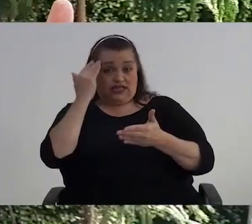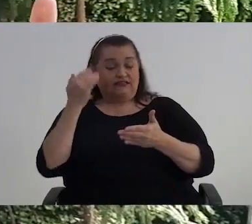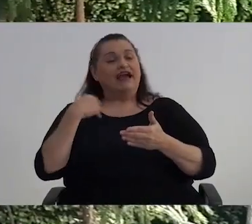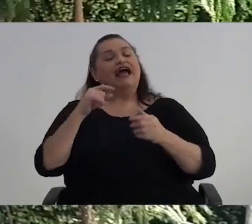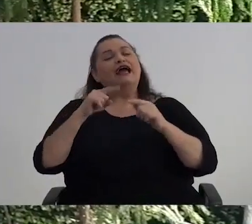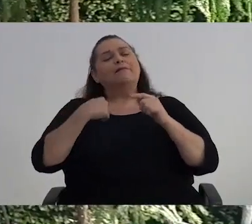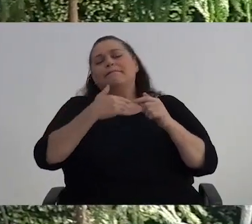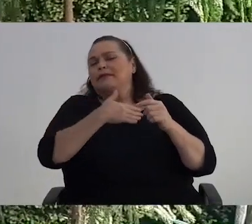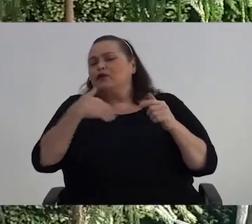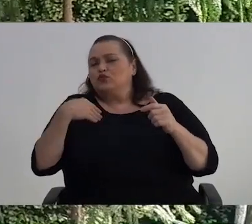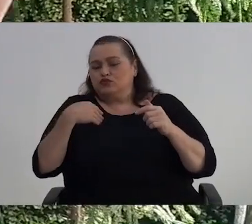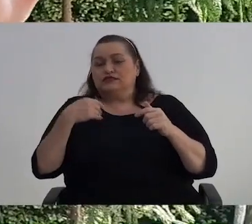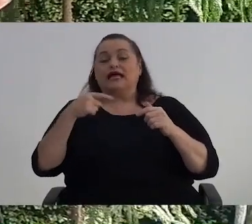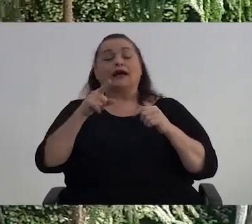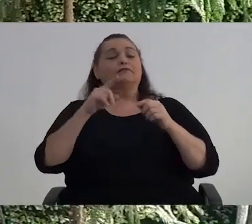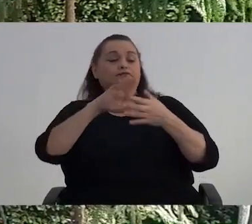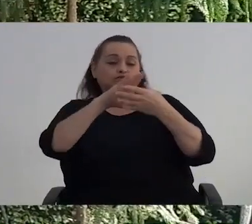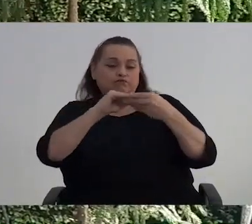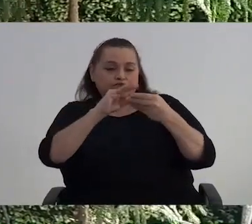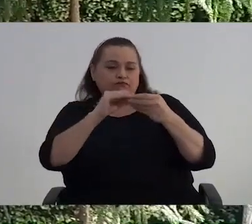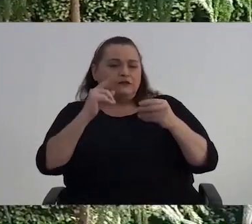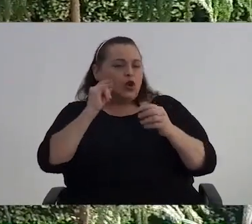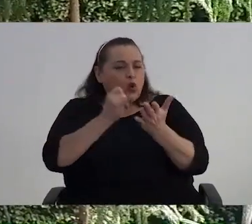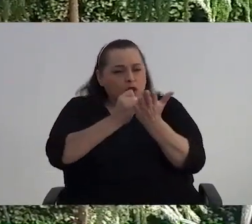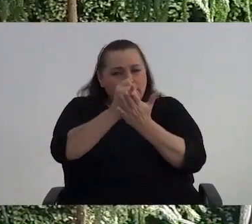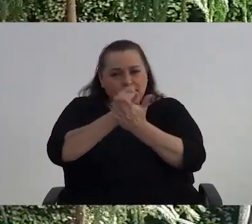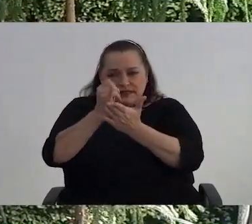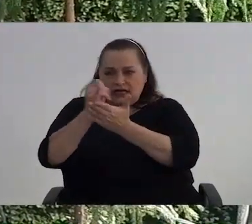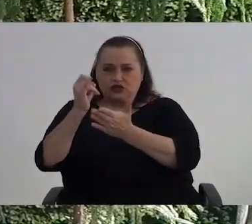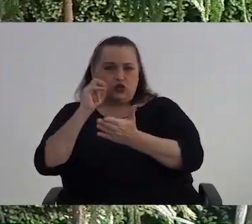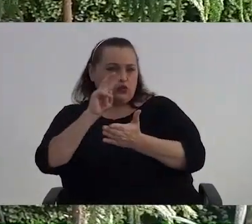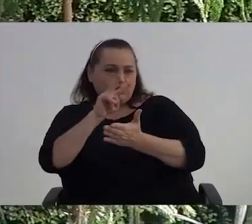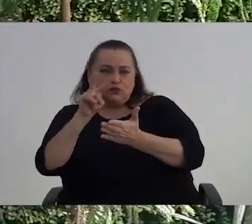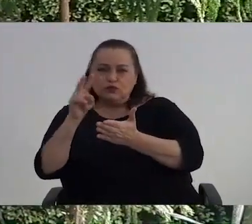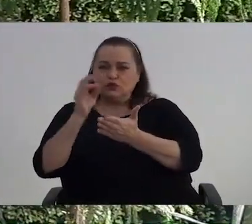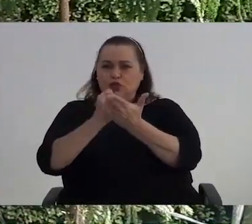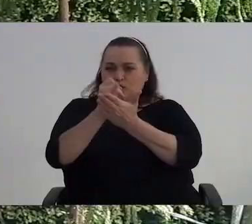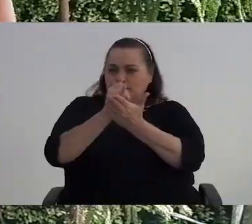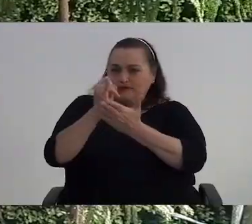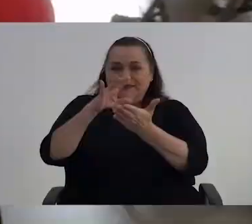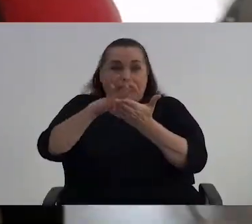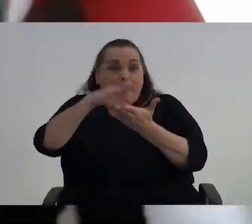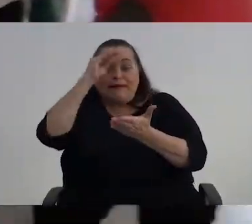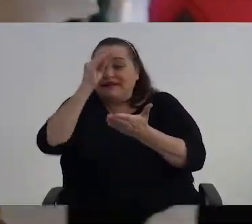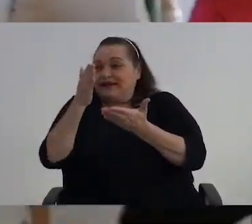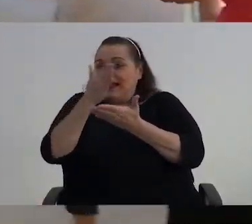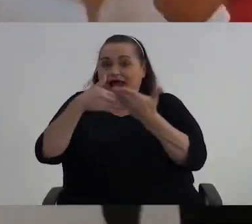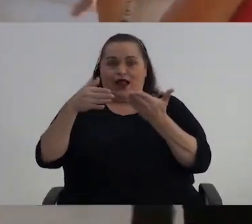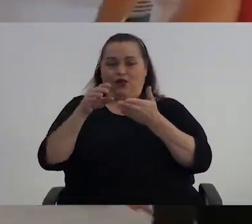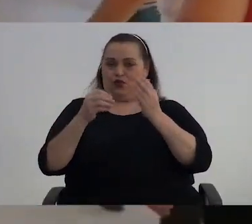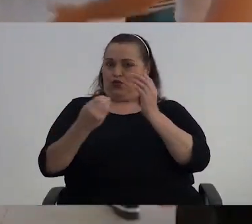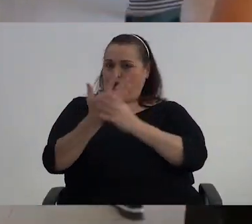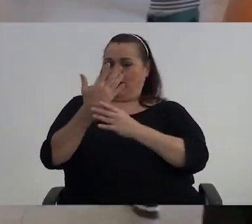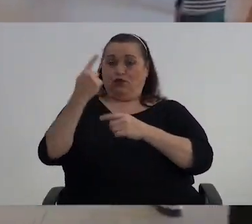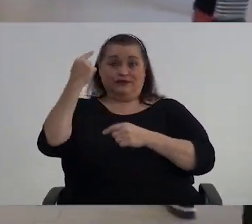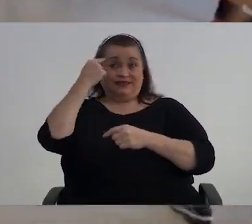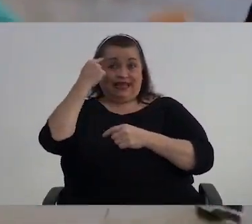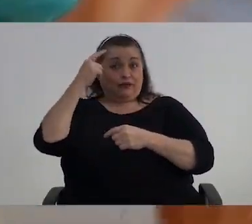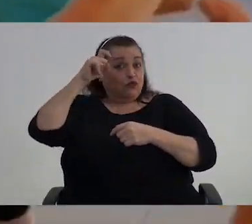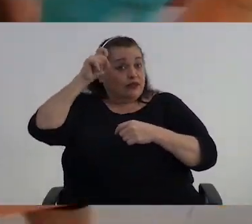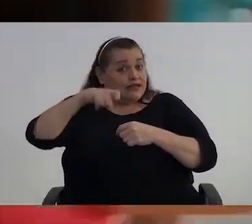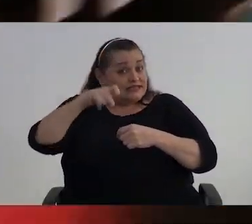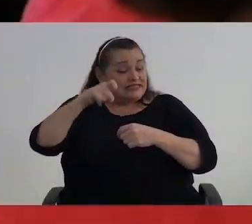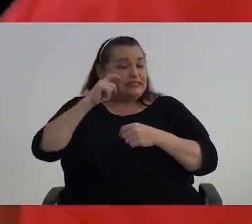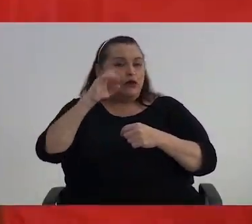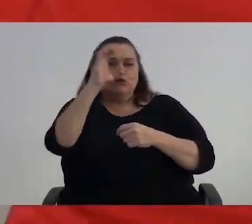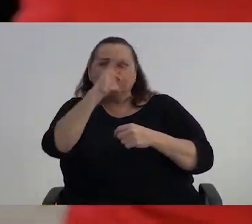partir Desde el hecho De fomentar la curiosidad No perdamos Esa curiosidad Por aprender algo nuevo Nuestro cerebro Necesita buscar